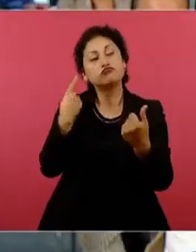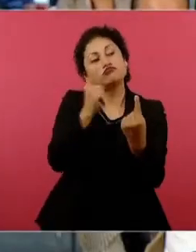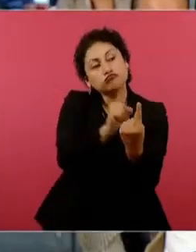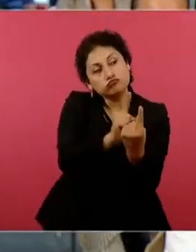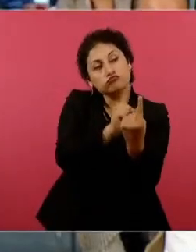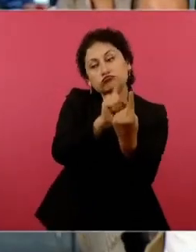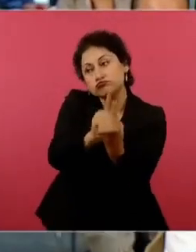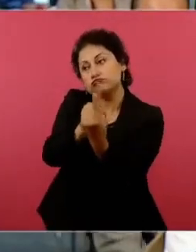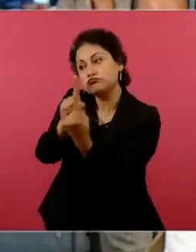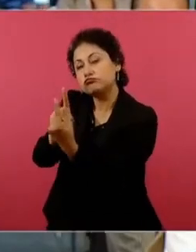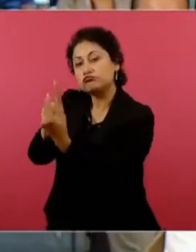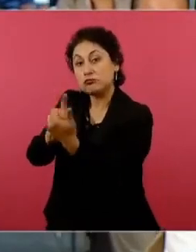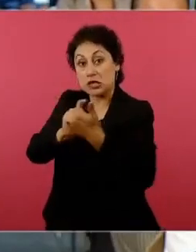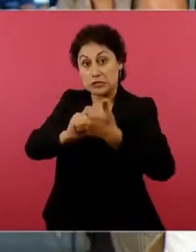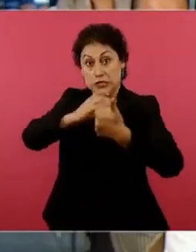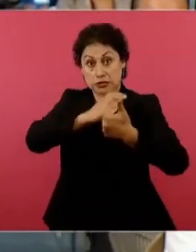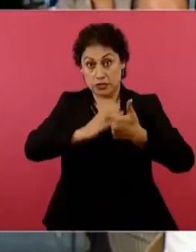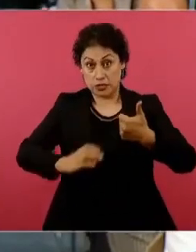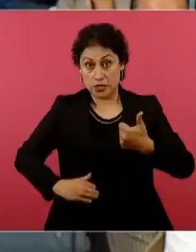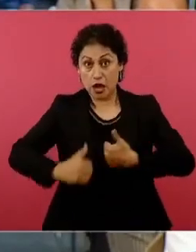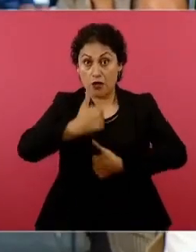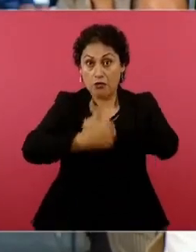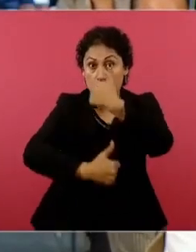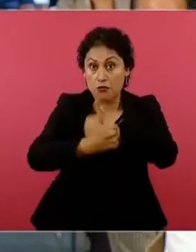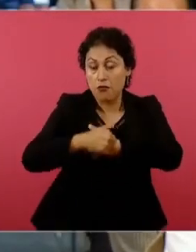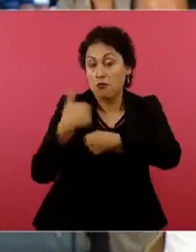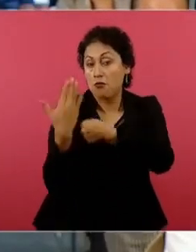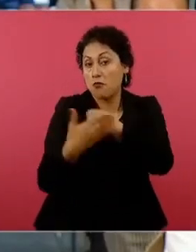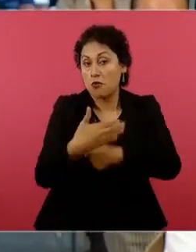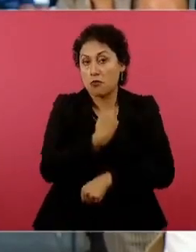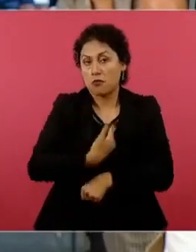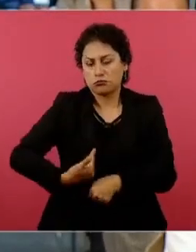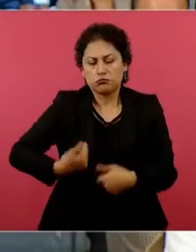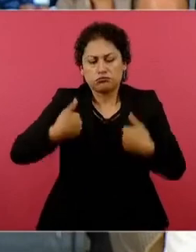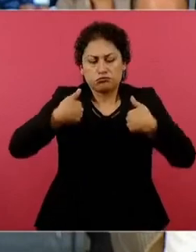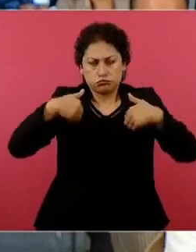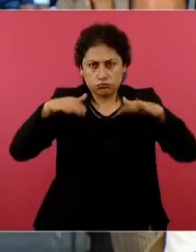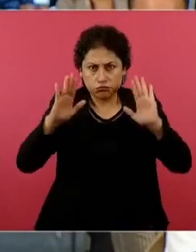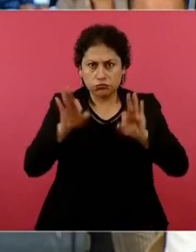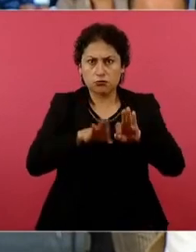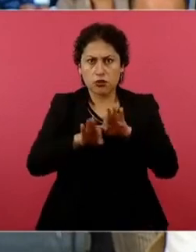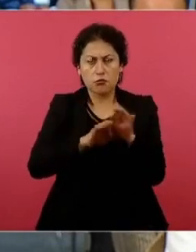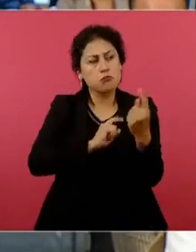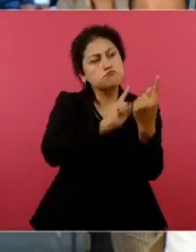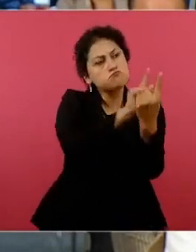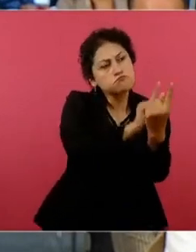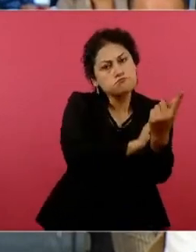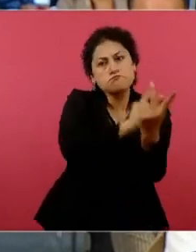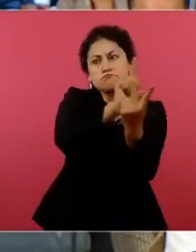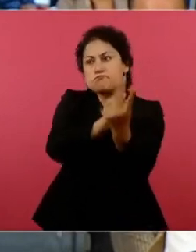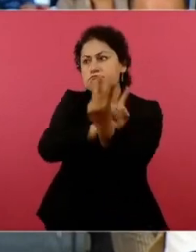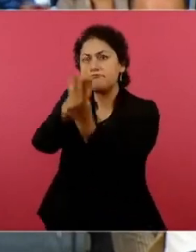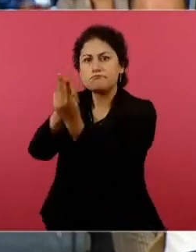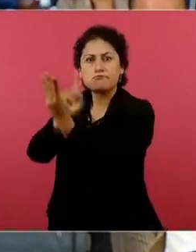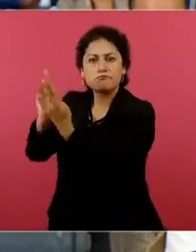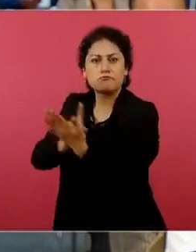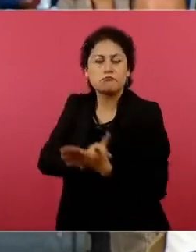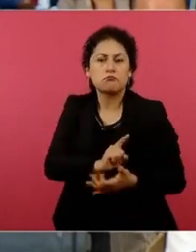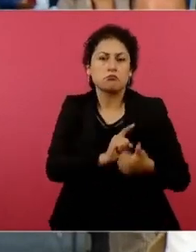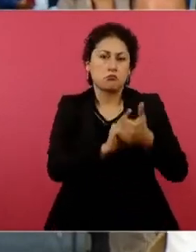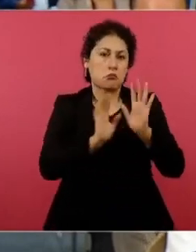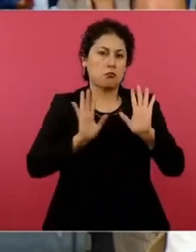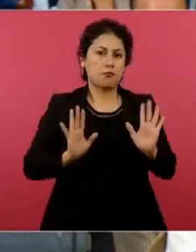el candidato, quieren ser el candidato presidencial para el próximo año. Por último, señor presidente, porque quiero ser breve,